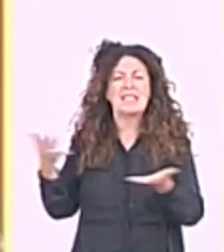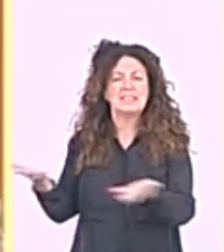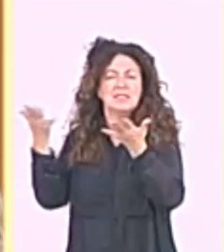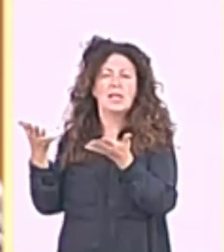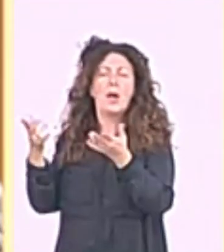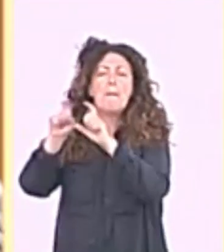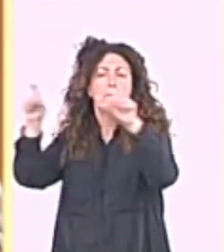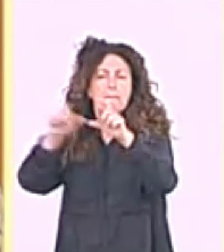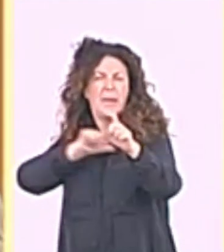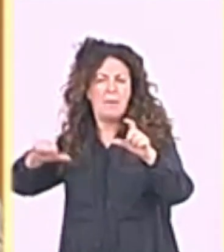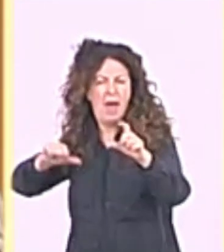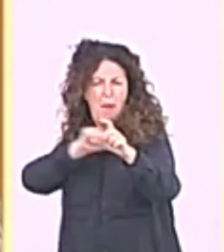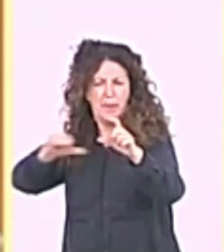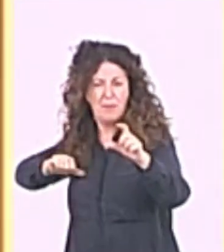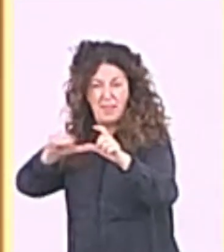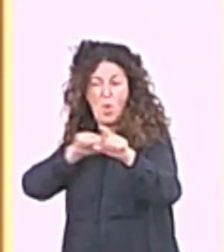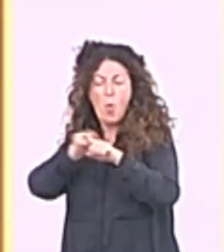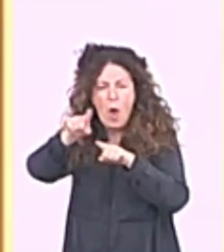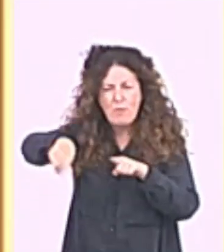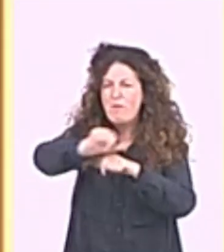hacen ustedes con la sanidad pública.